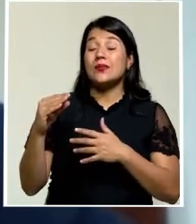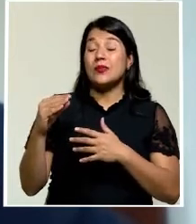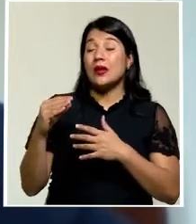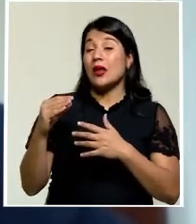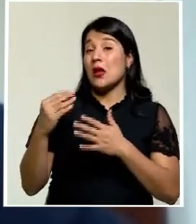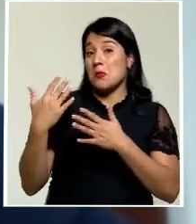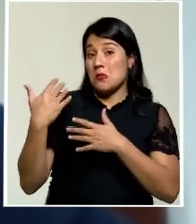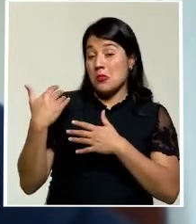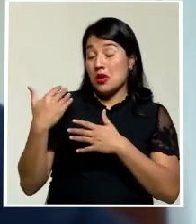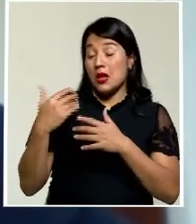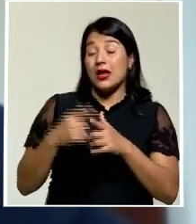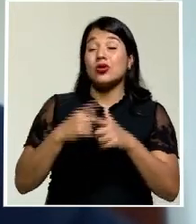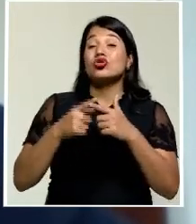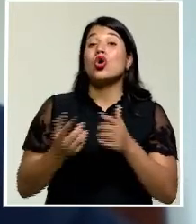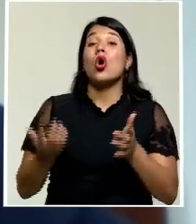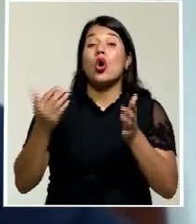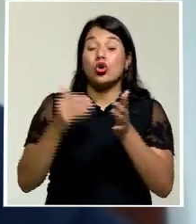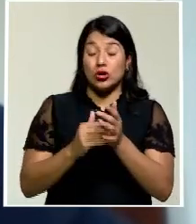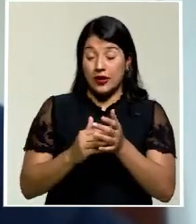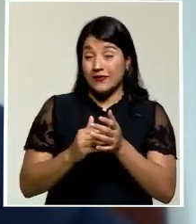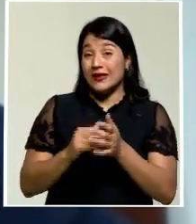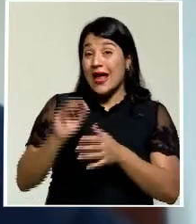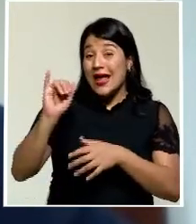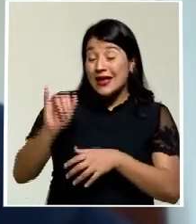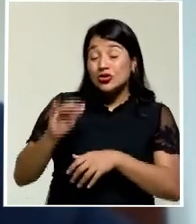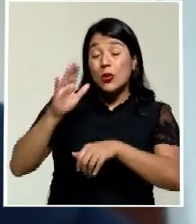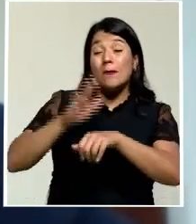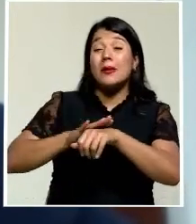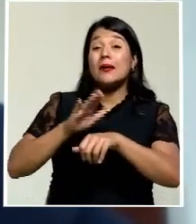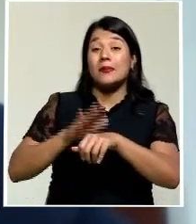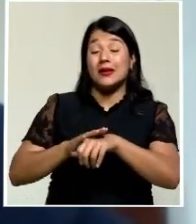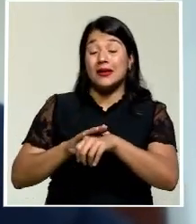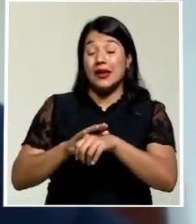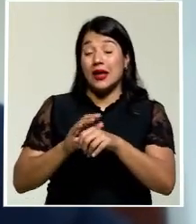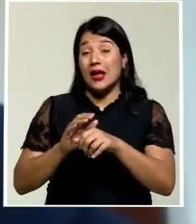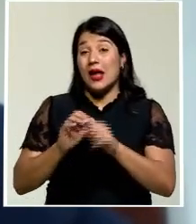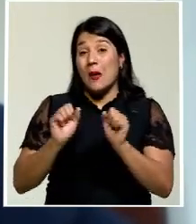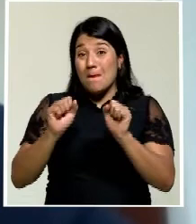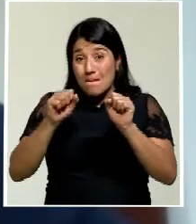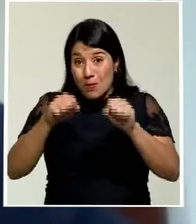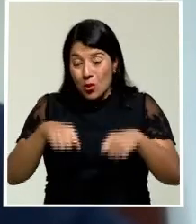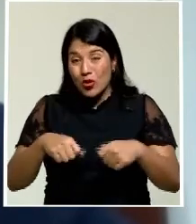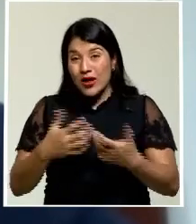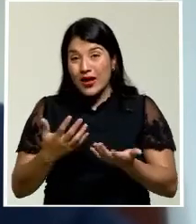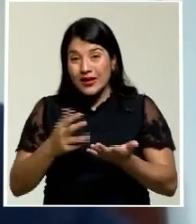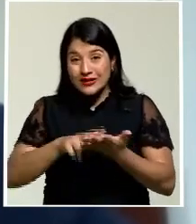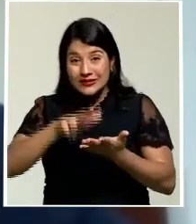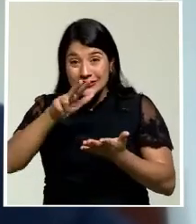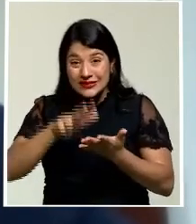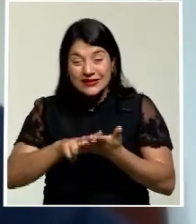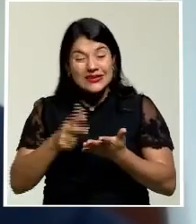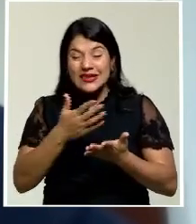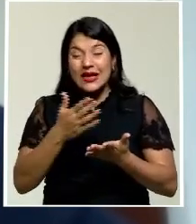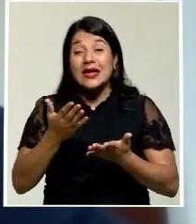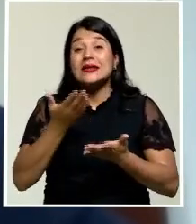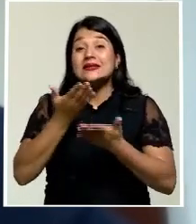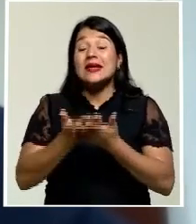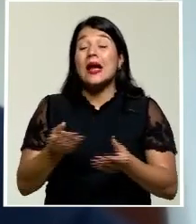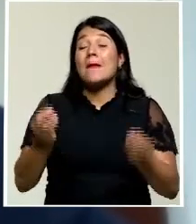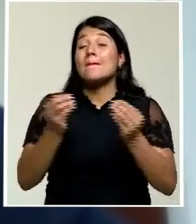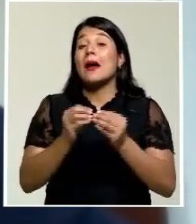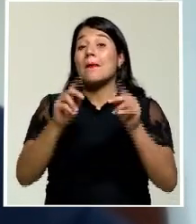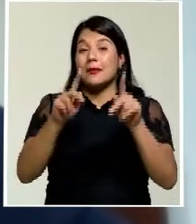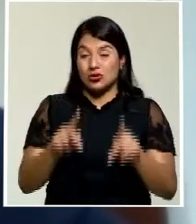nuevamente eso nos viene a ratificar lo que señalaba que están llegando más personas. La